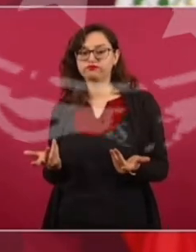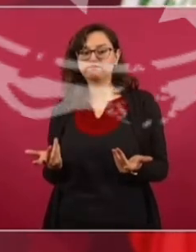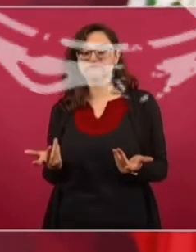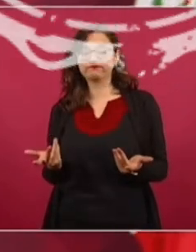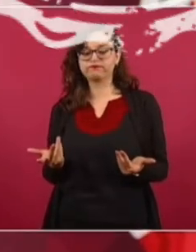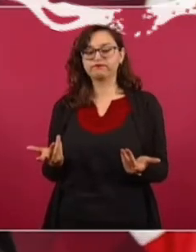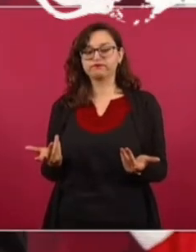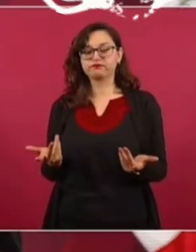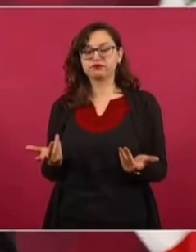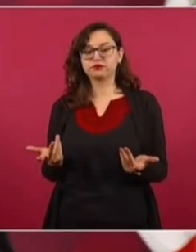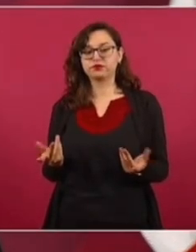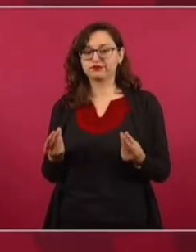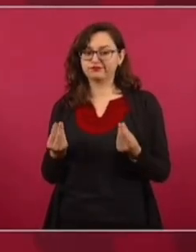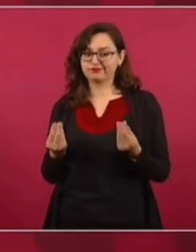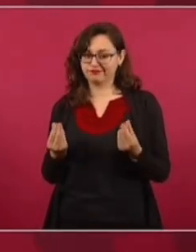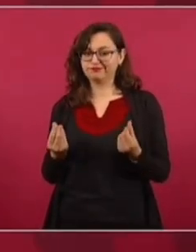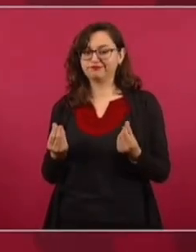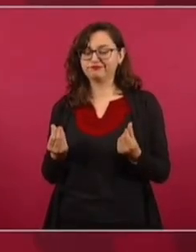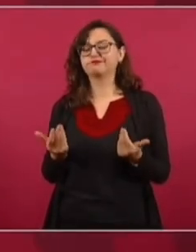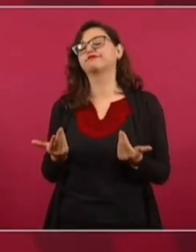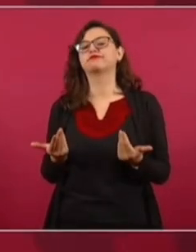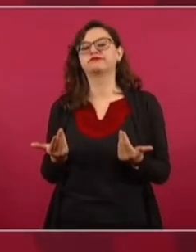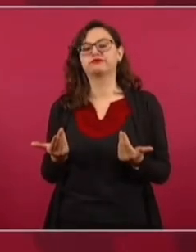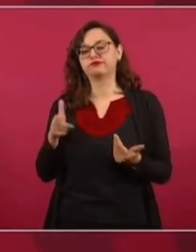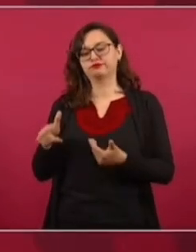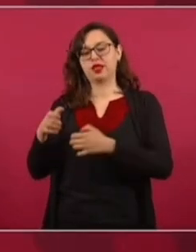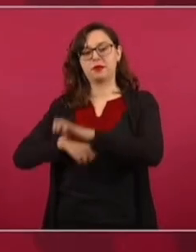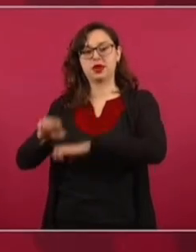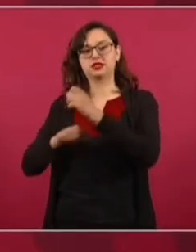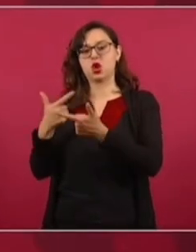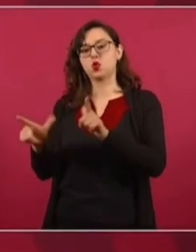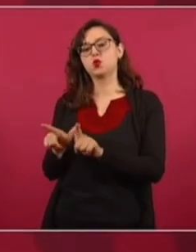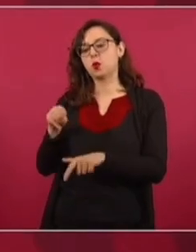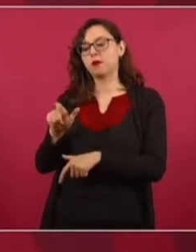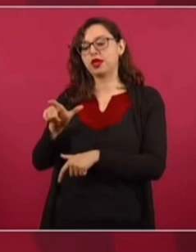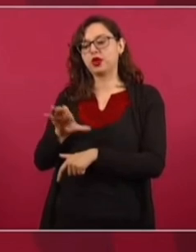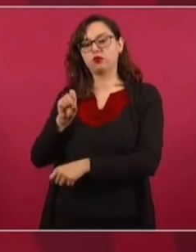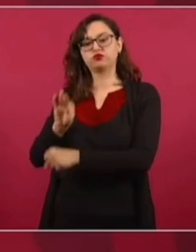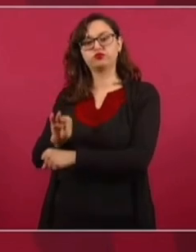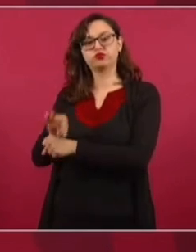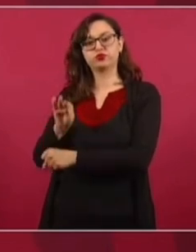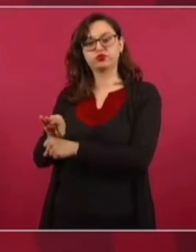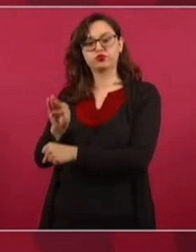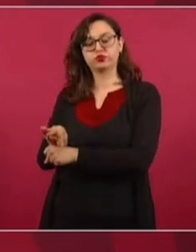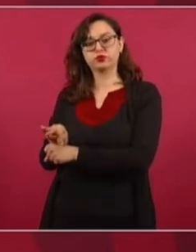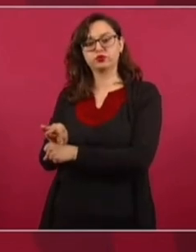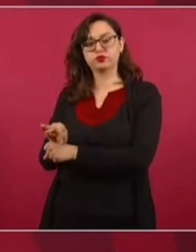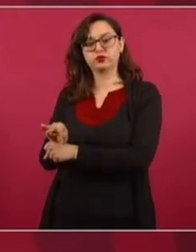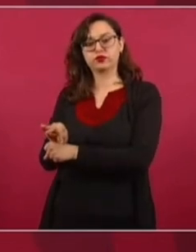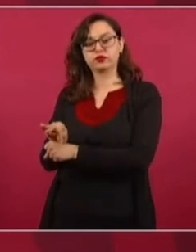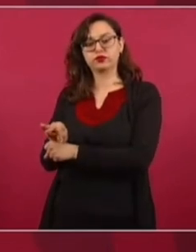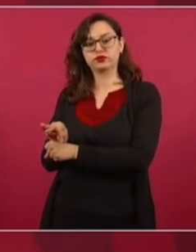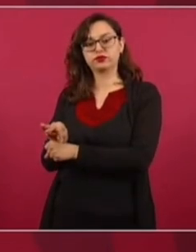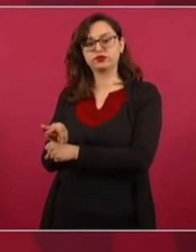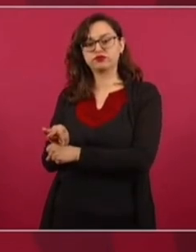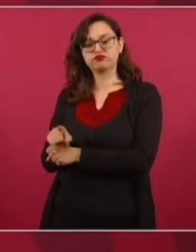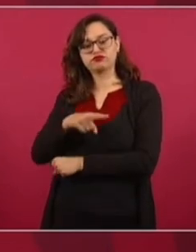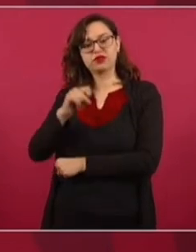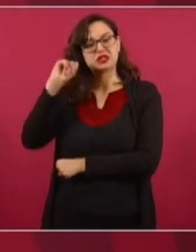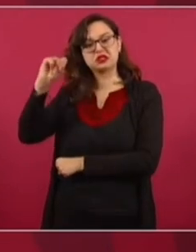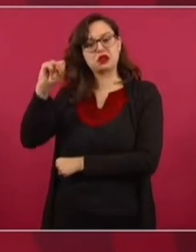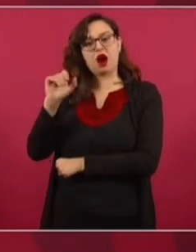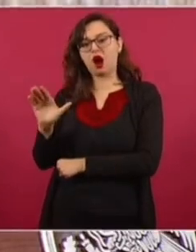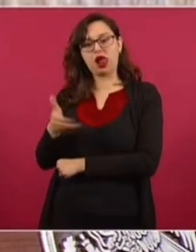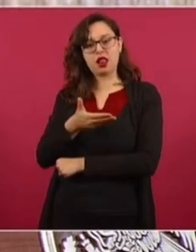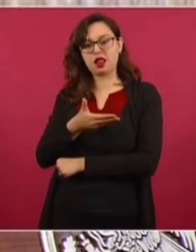Hablando en plata de la empresa y hacen a un lado el sindicato